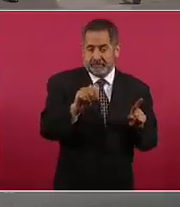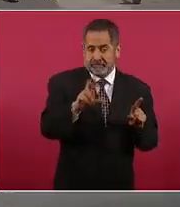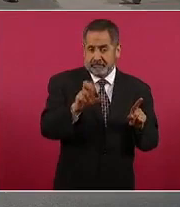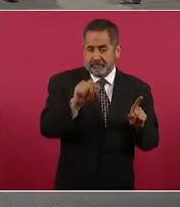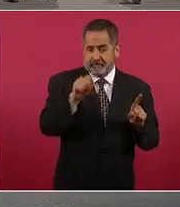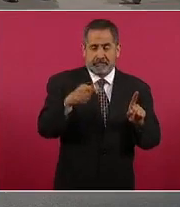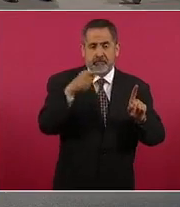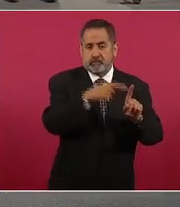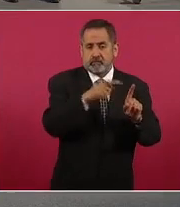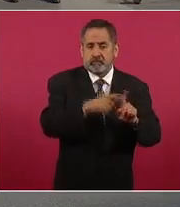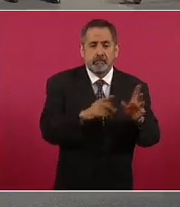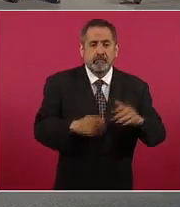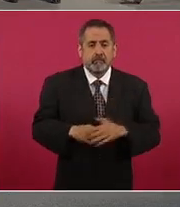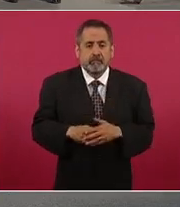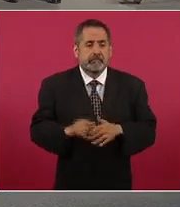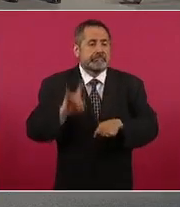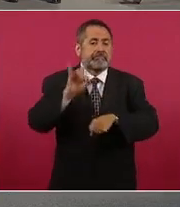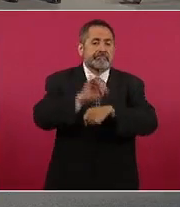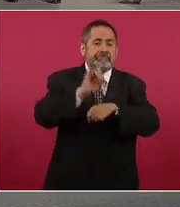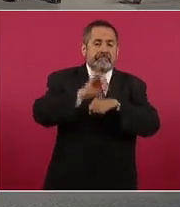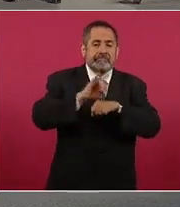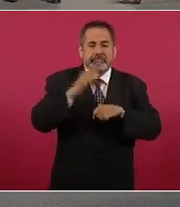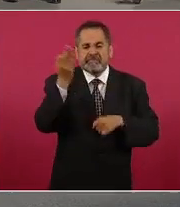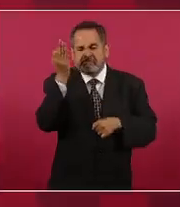hizo un montaje